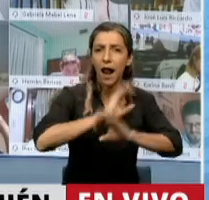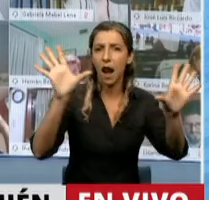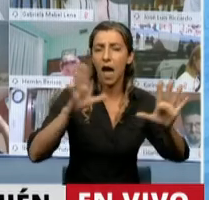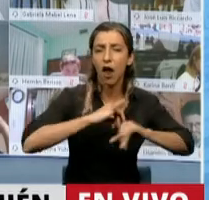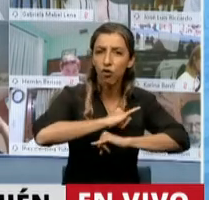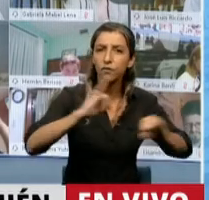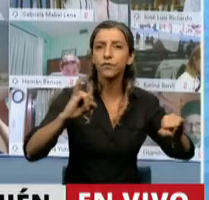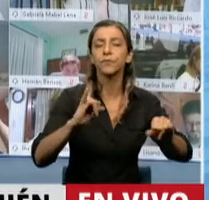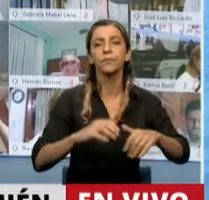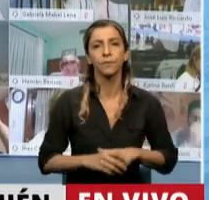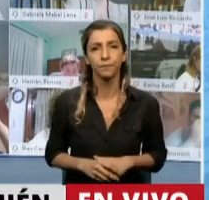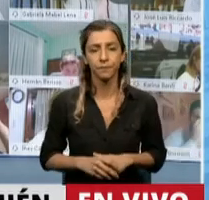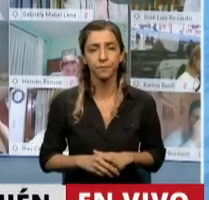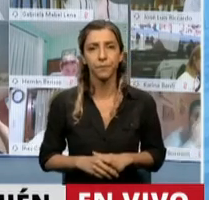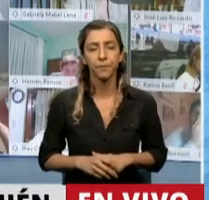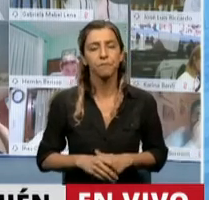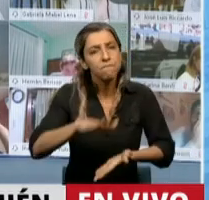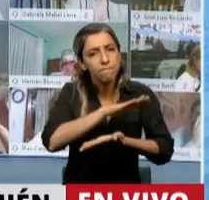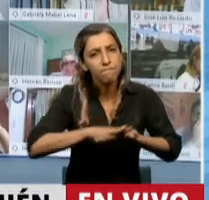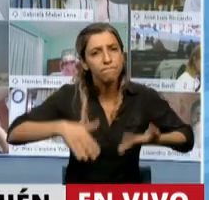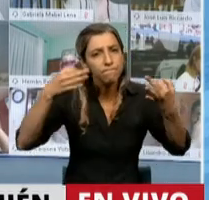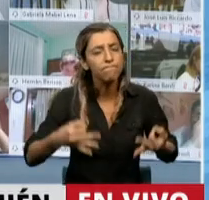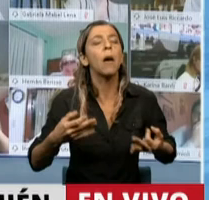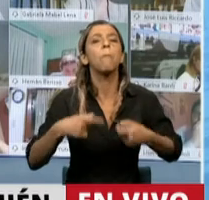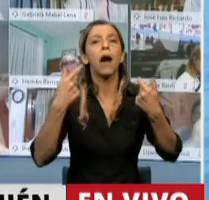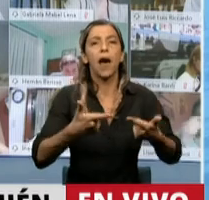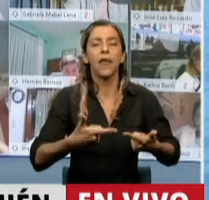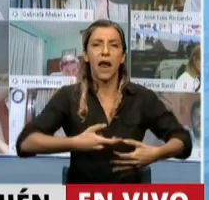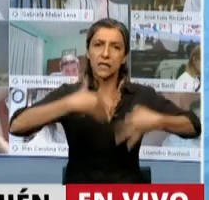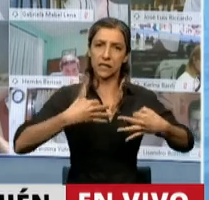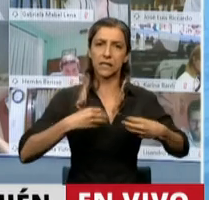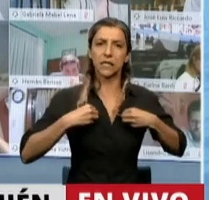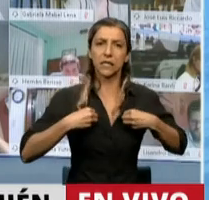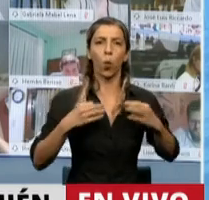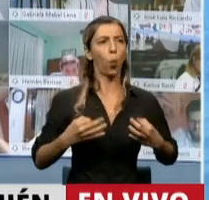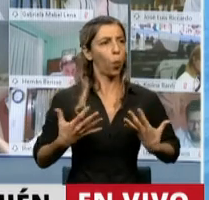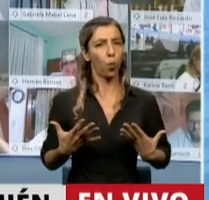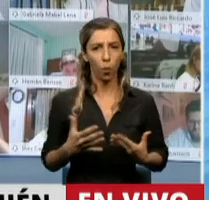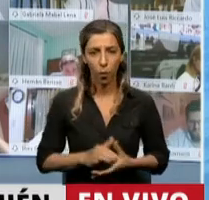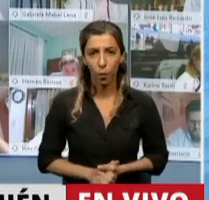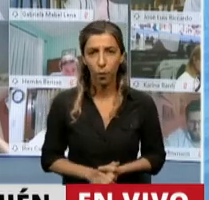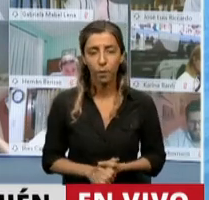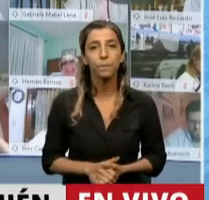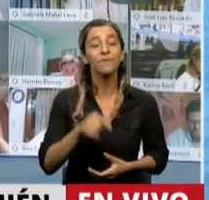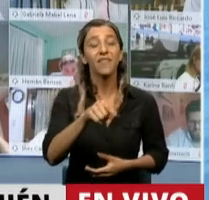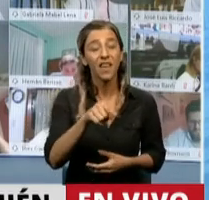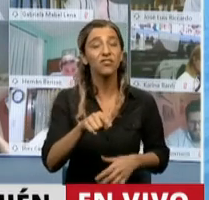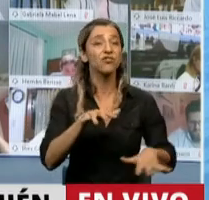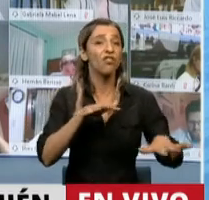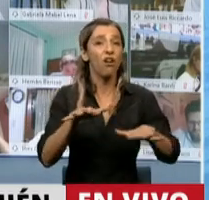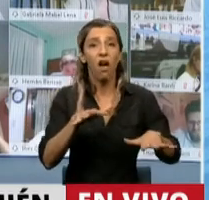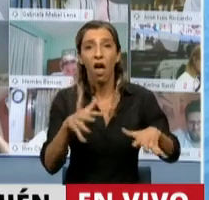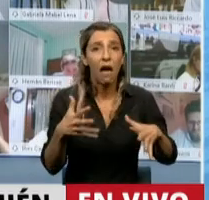y que den sobre todo, como he señalado, certidumbre. Esa es la principal crisis, la crisis de la